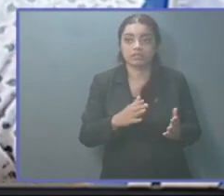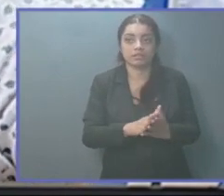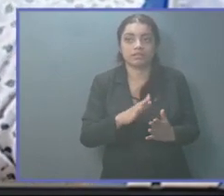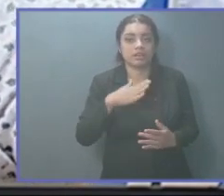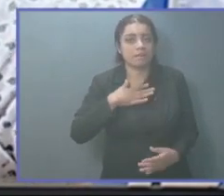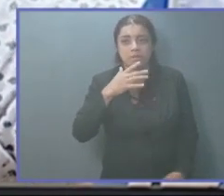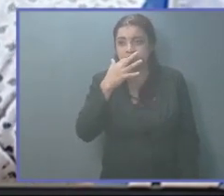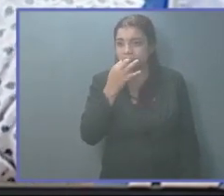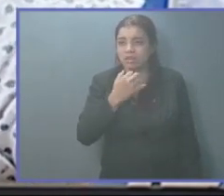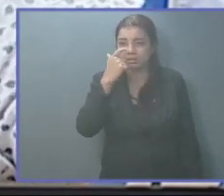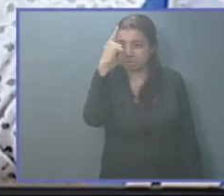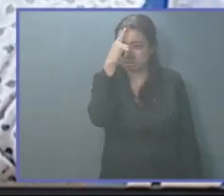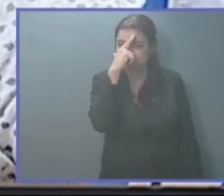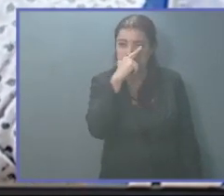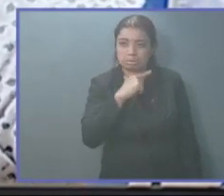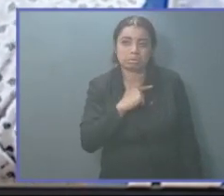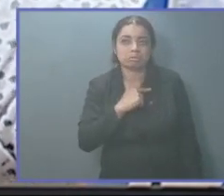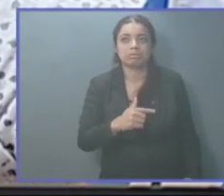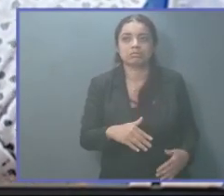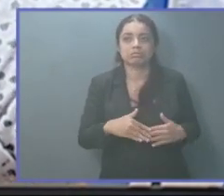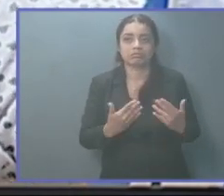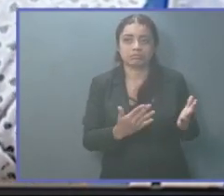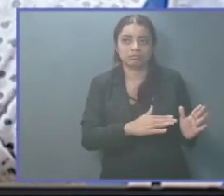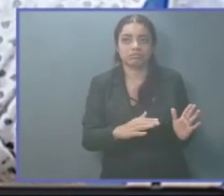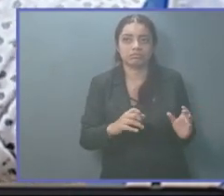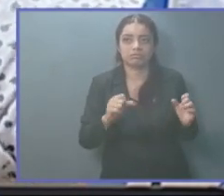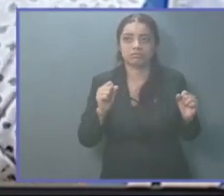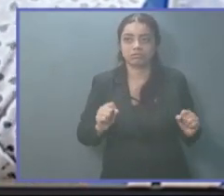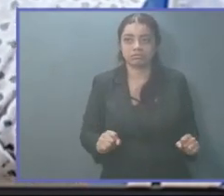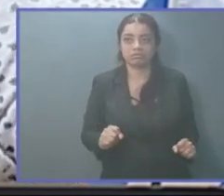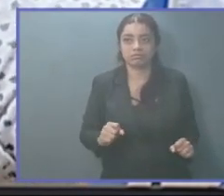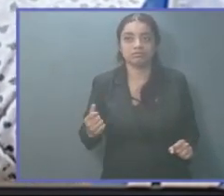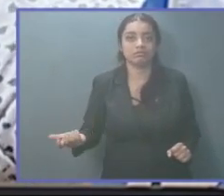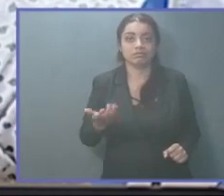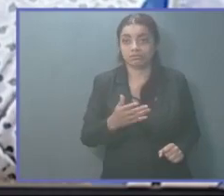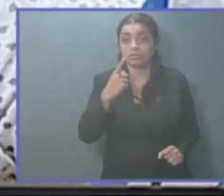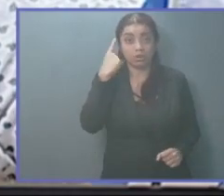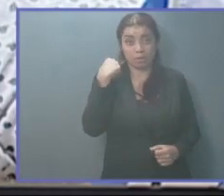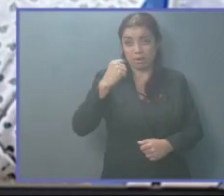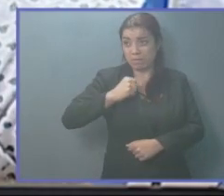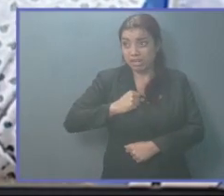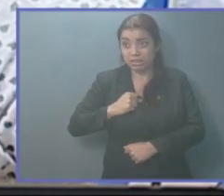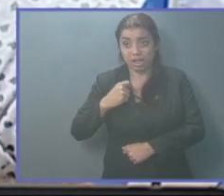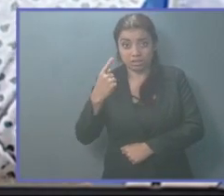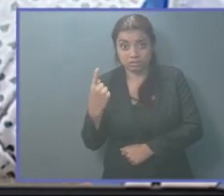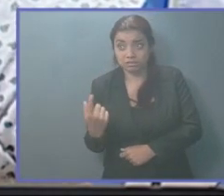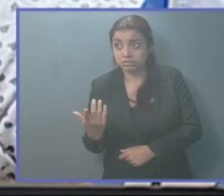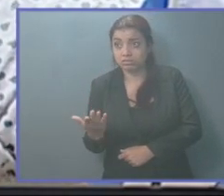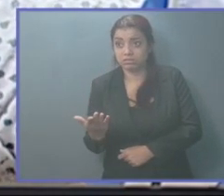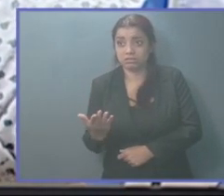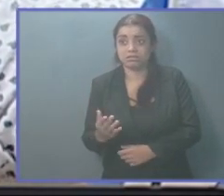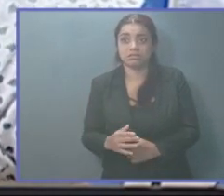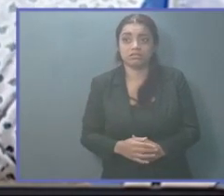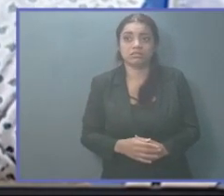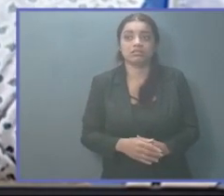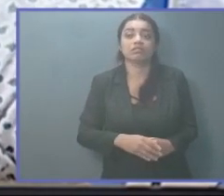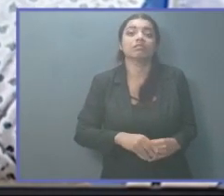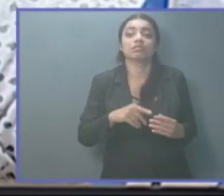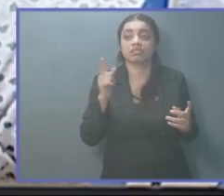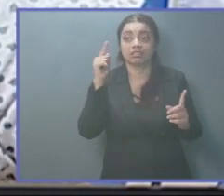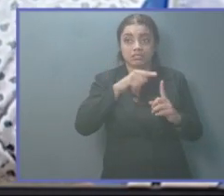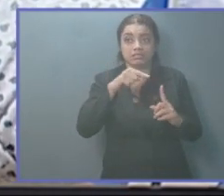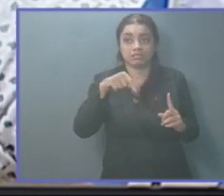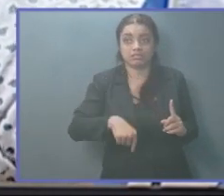entristece esas posturas viniendo de un partido fundado por un militar. Y a estas alturas